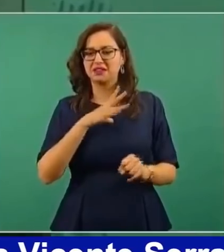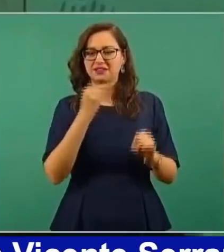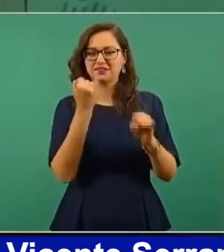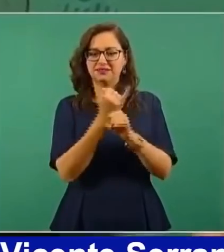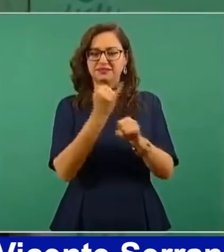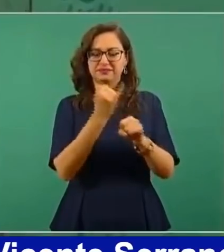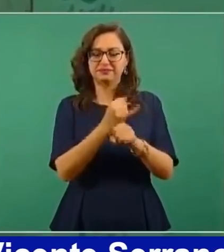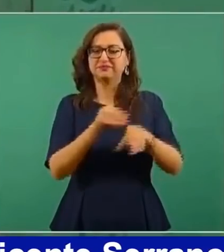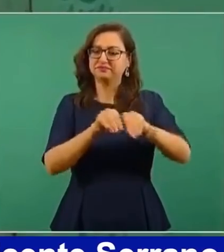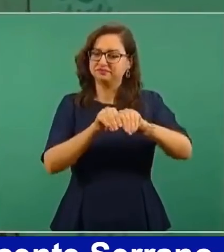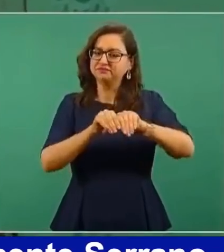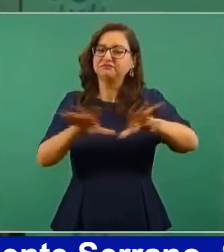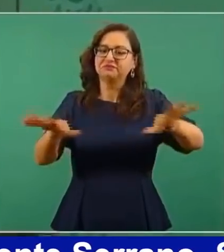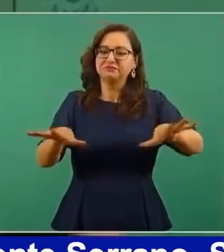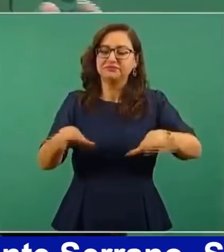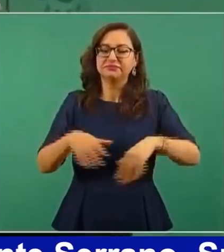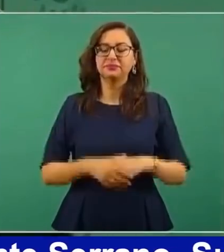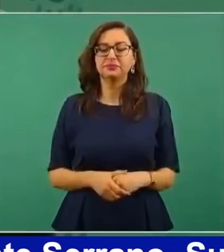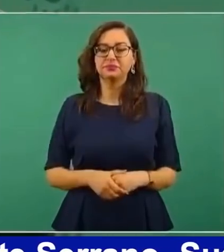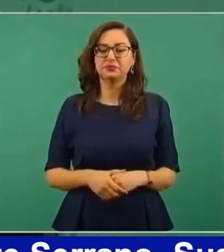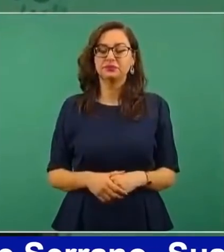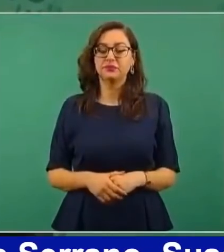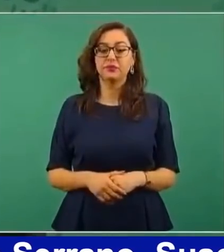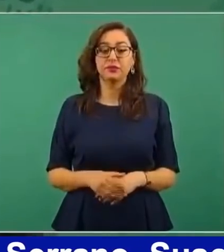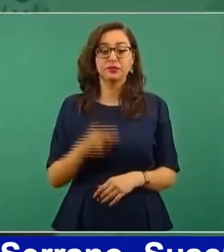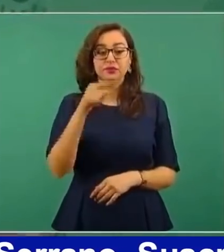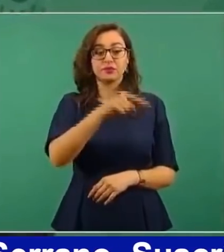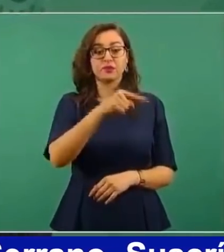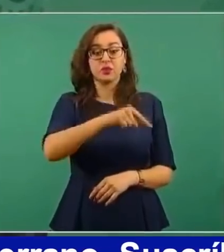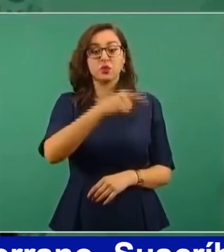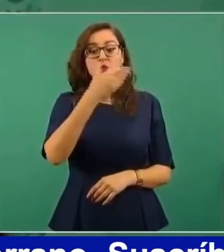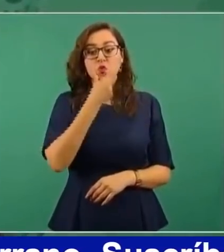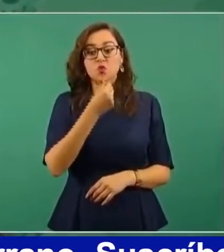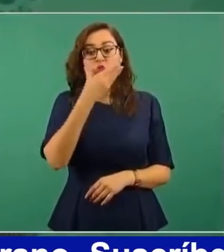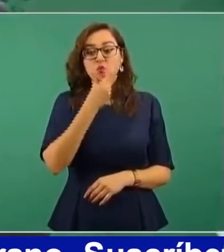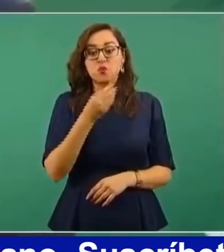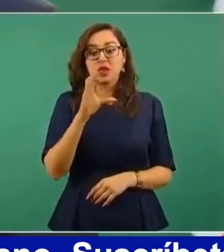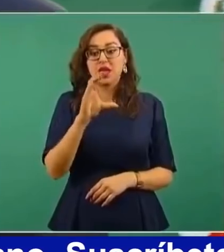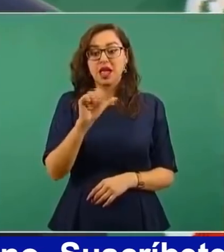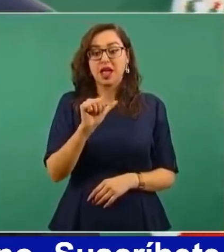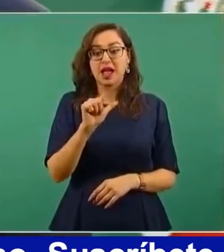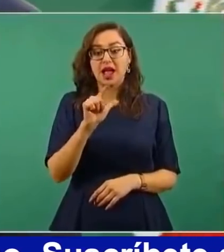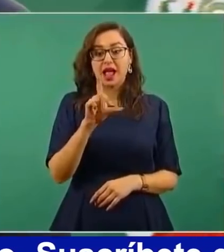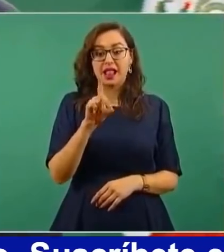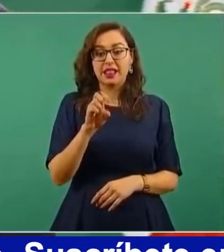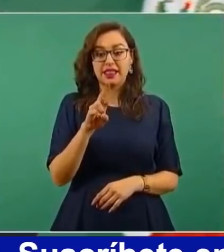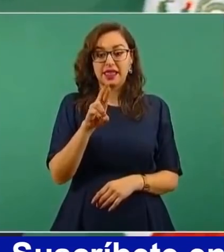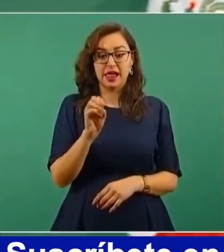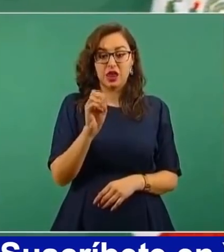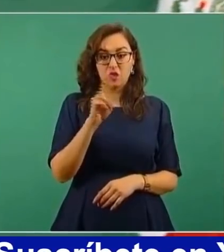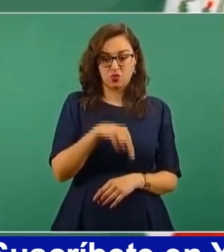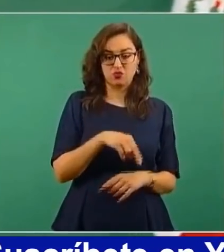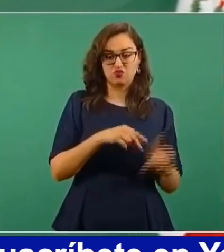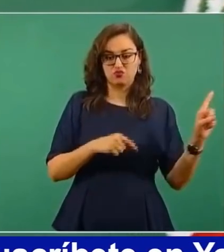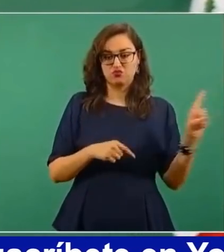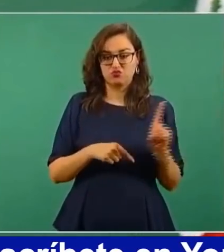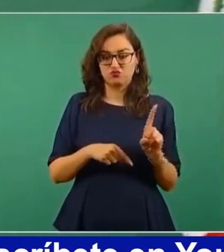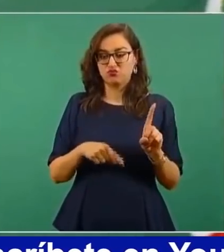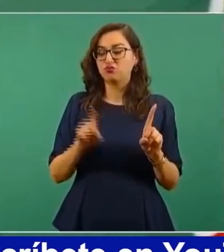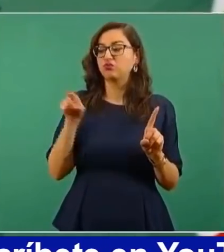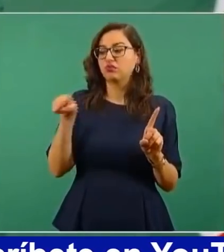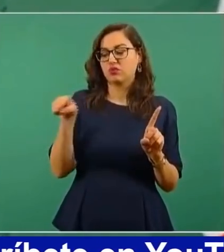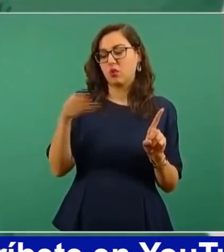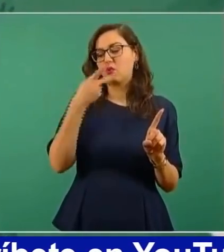donde llega Calderón entrando, entrando, y todavía era gobernador Moreira, llega a